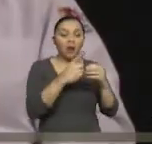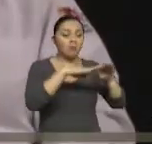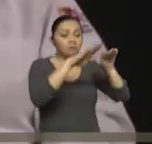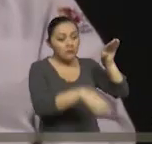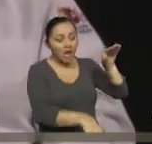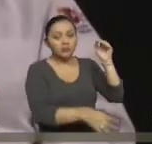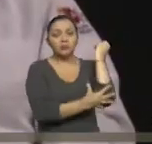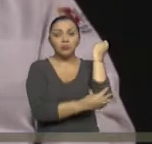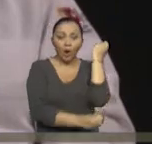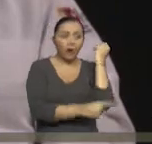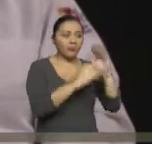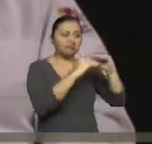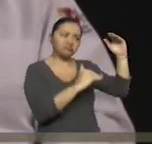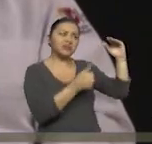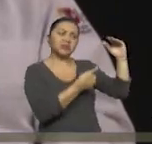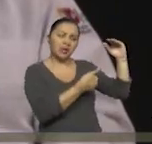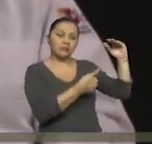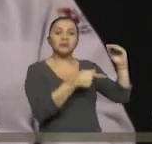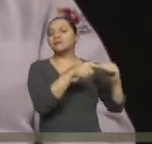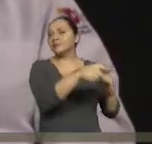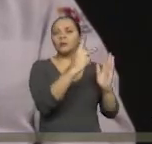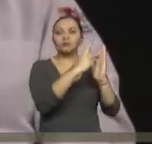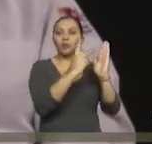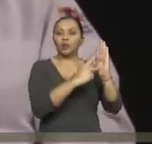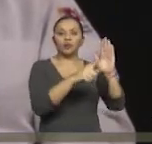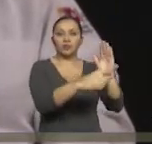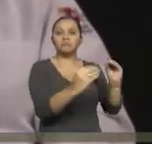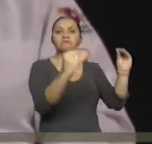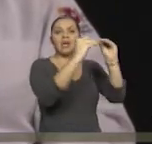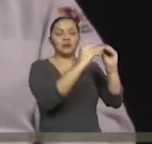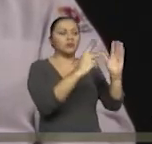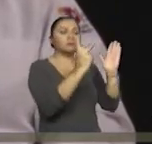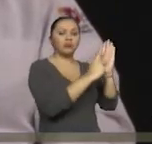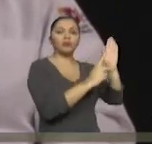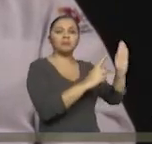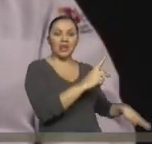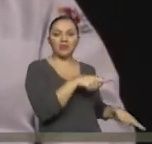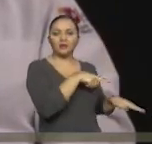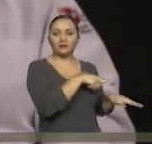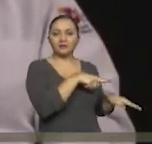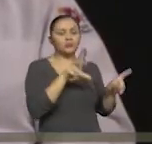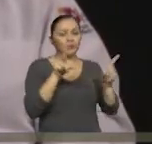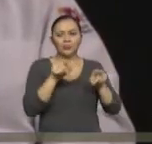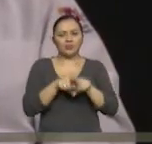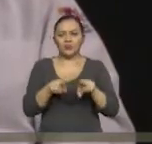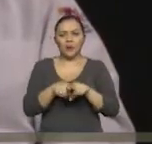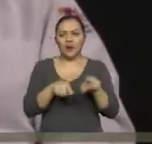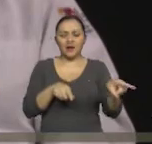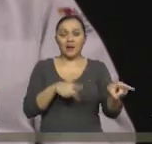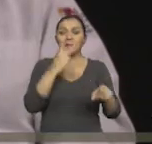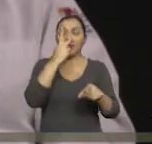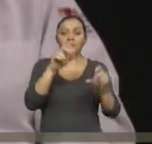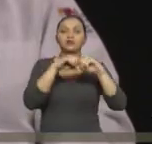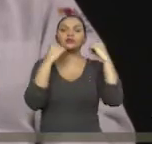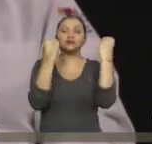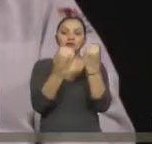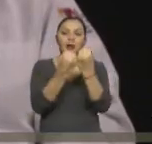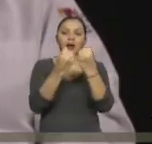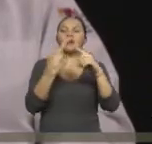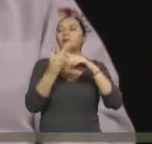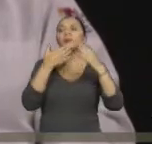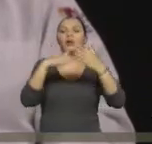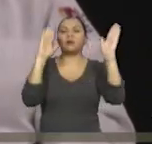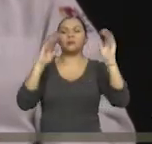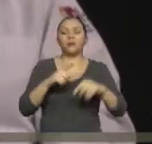porque las condiciones de vida de cada una de las personas no es igual. Nosotros podemos ver estratos sociales en los diferentes